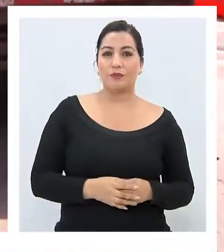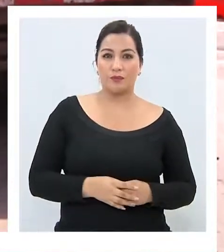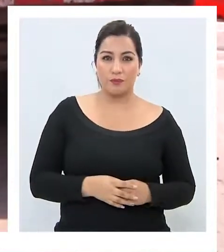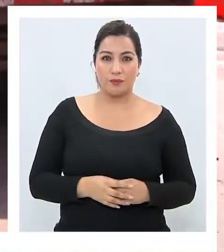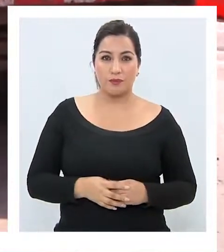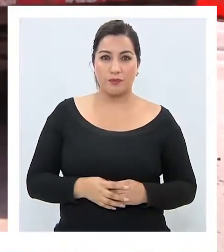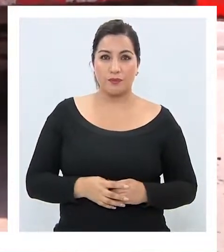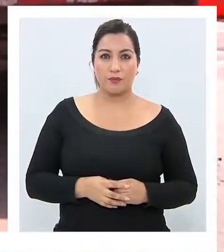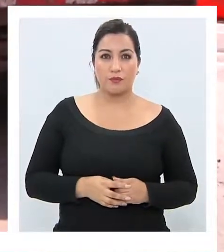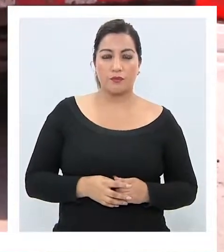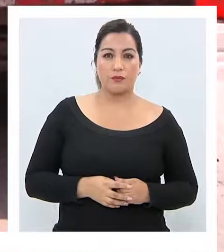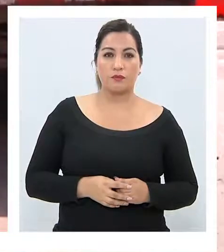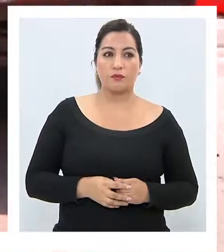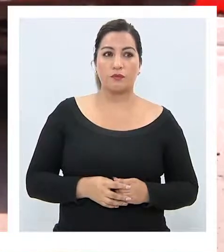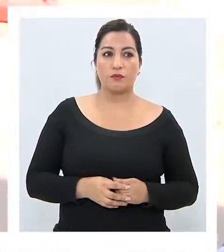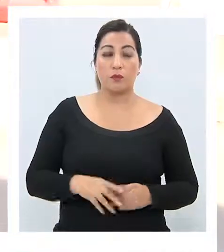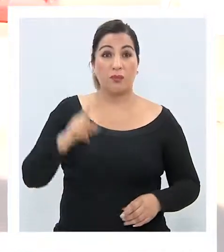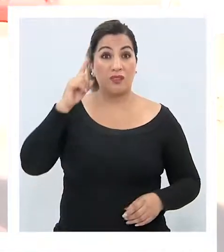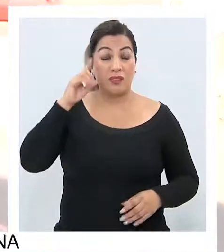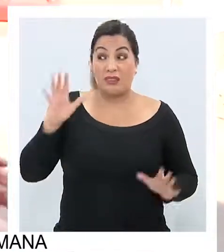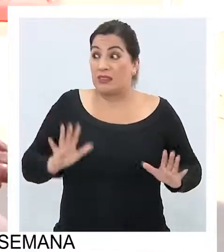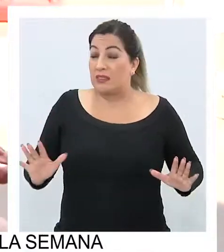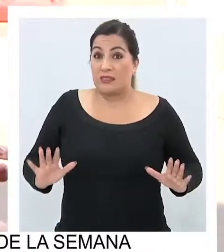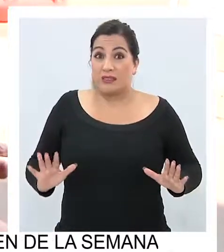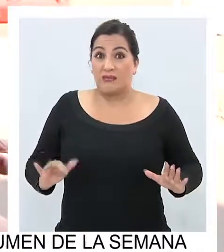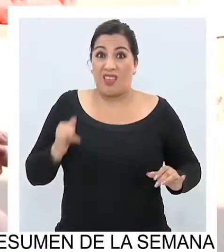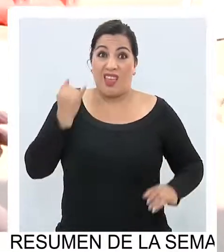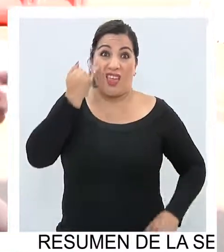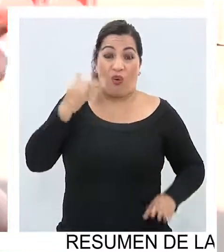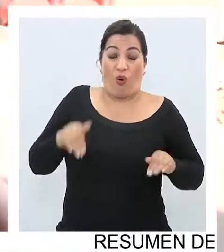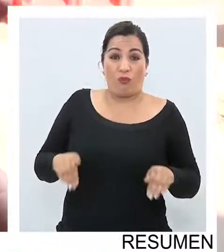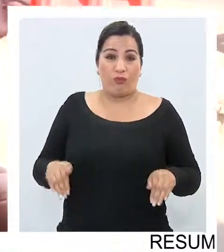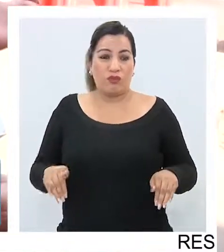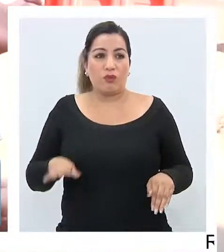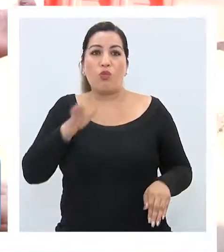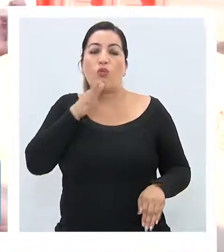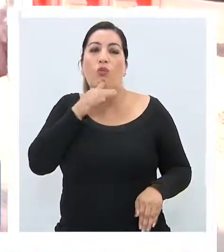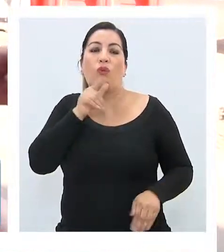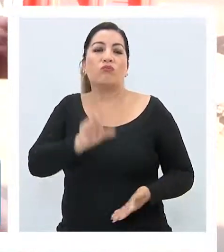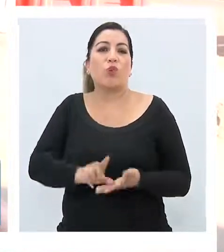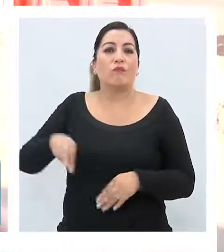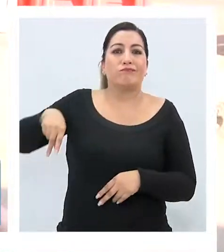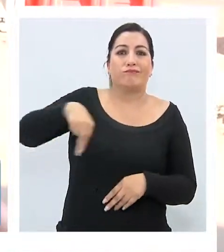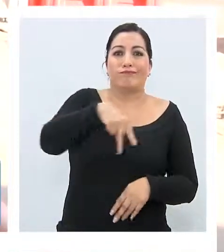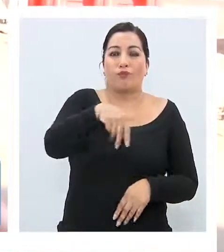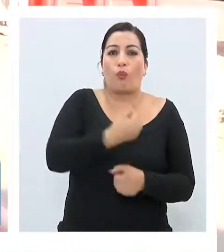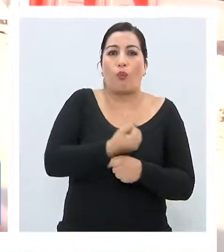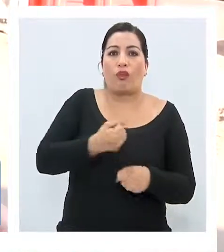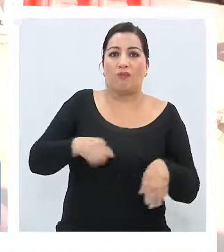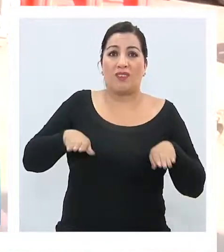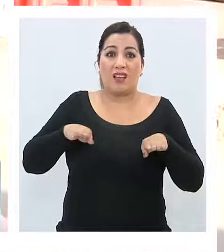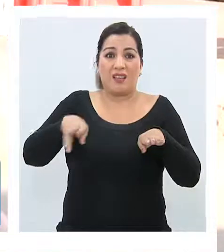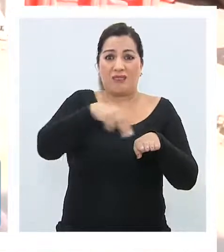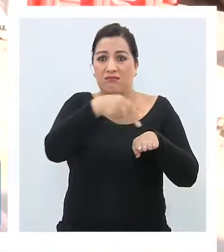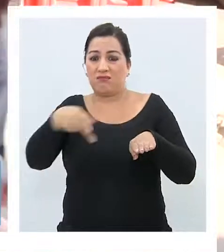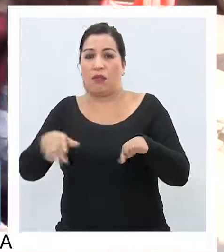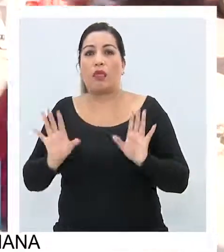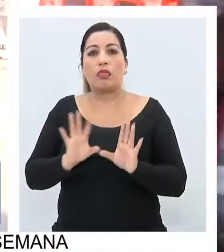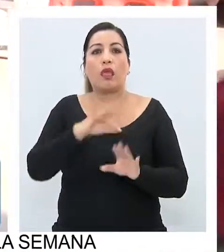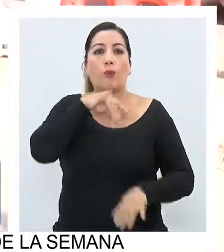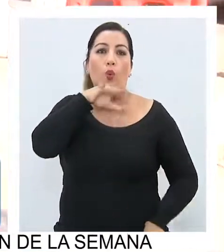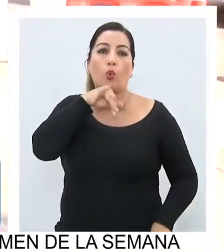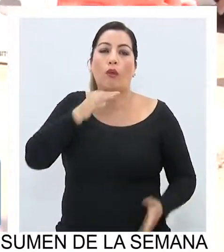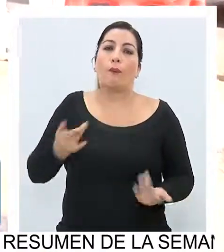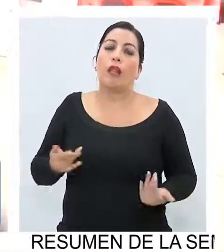tiempo. Lo encuentro terrible, incómodo, no hay espacio, no se puede cruzar. Tuve como 10 minutos